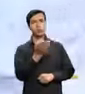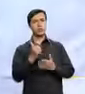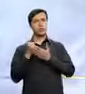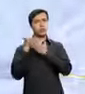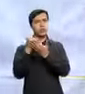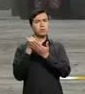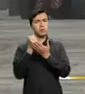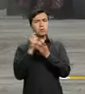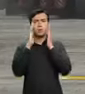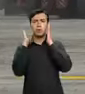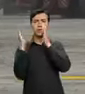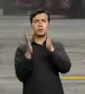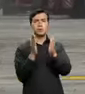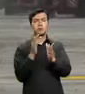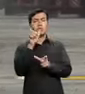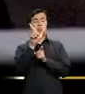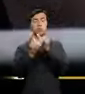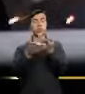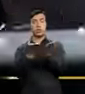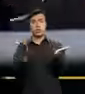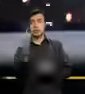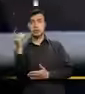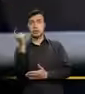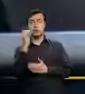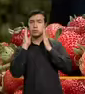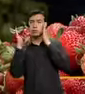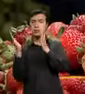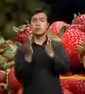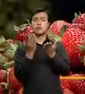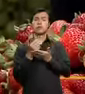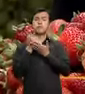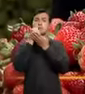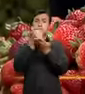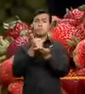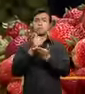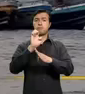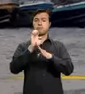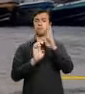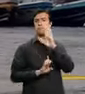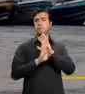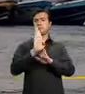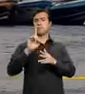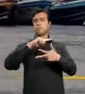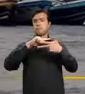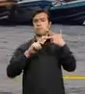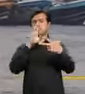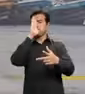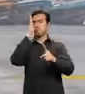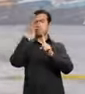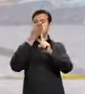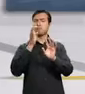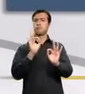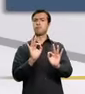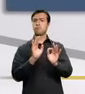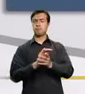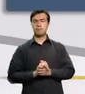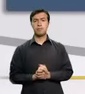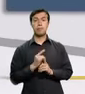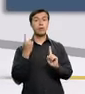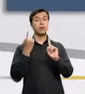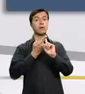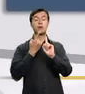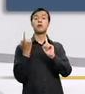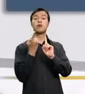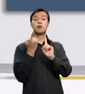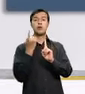herramientas indispensables para atender las demandas de la población y aportar al desarrollo del Ecuador con tres objetivos básicos. El